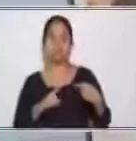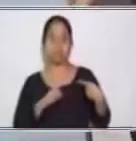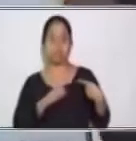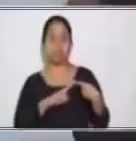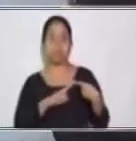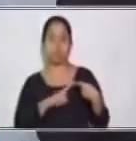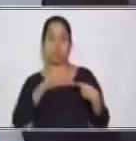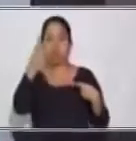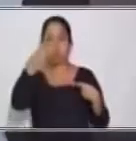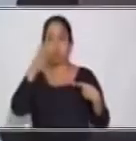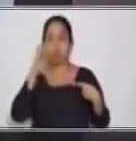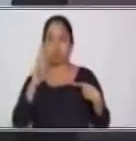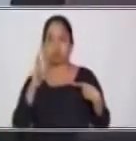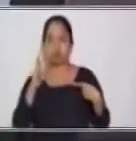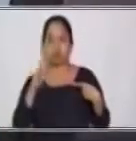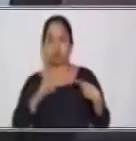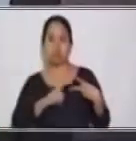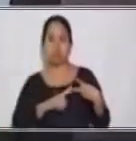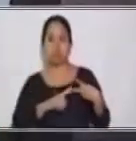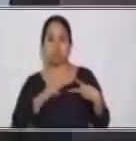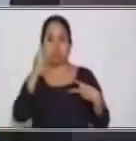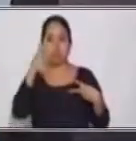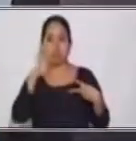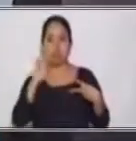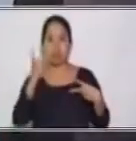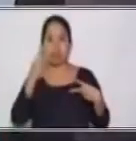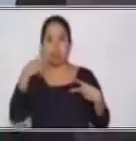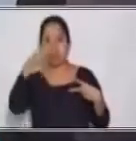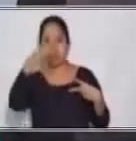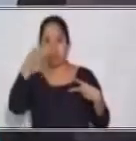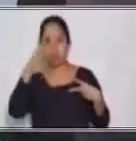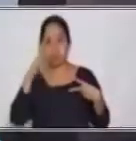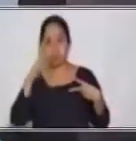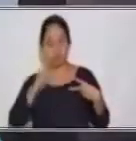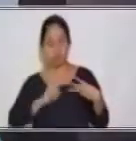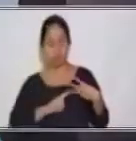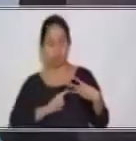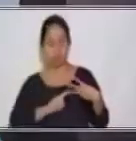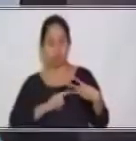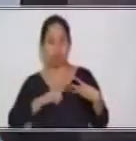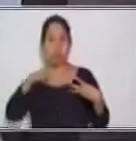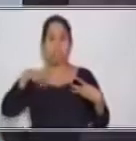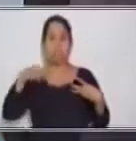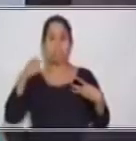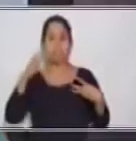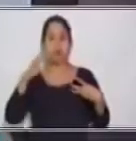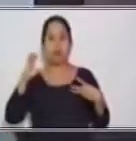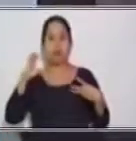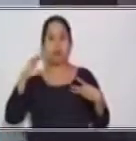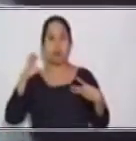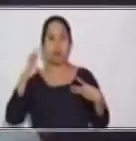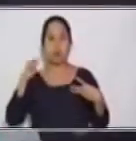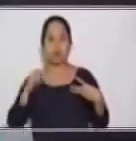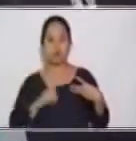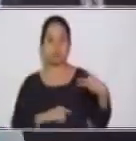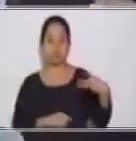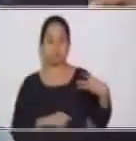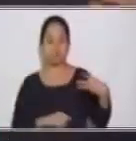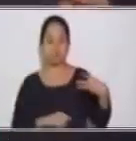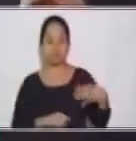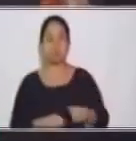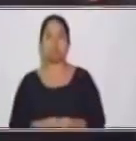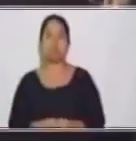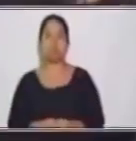estar, parecer. Esto sí se lo deben de recordar. Inclusive nosotros ya